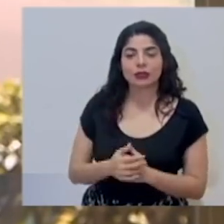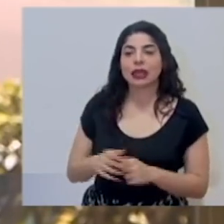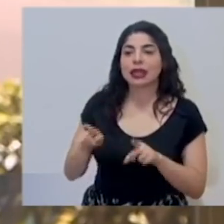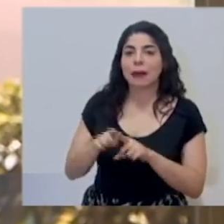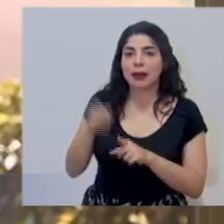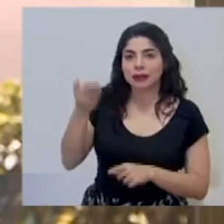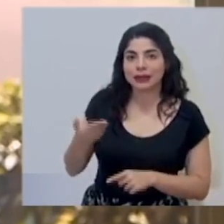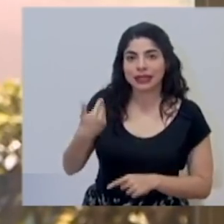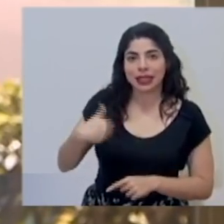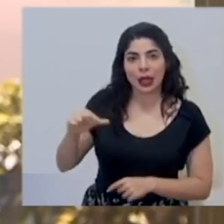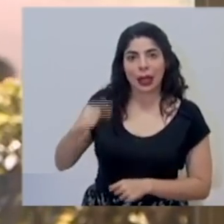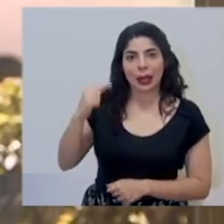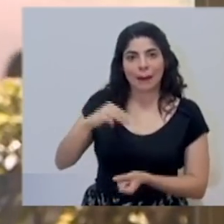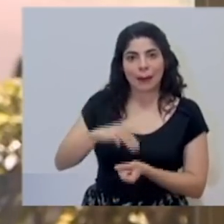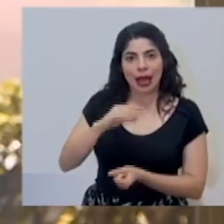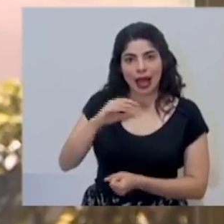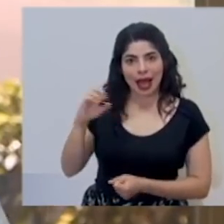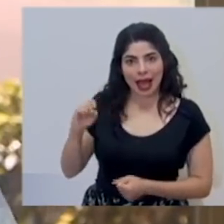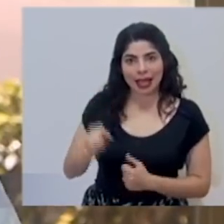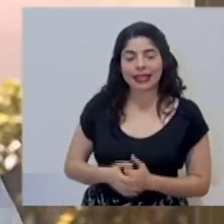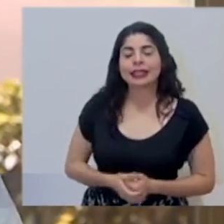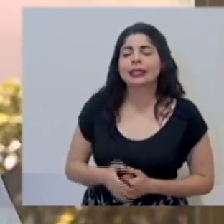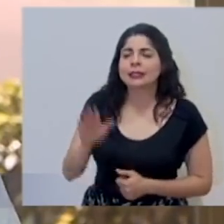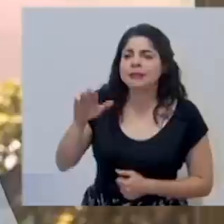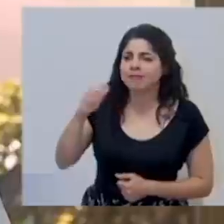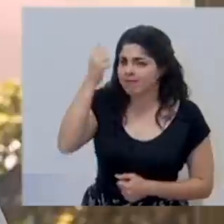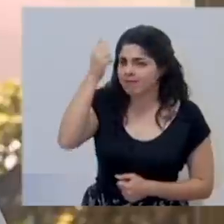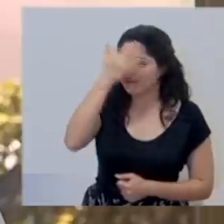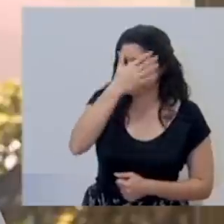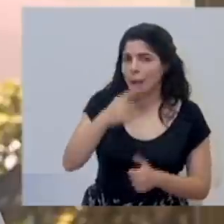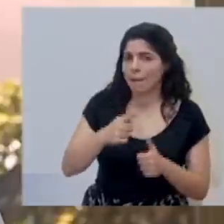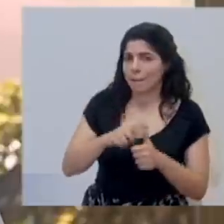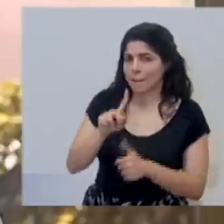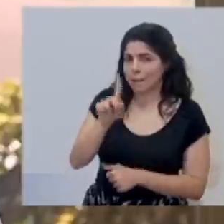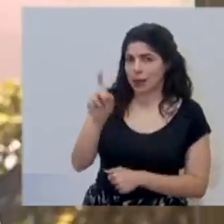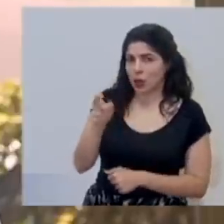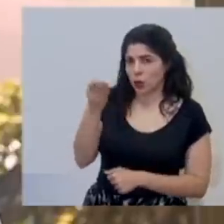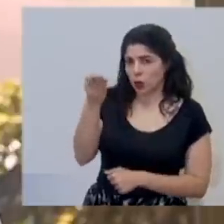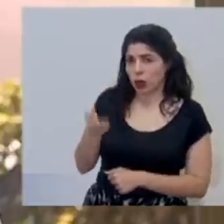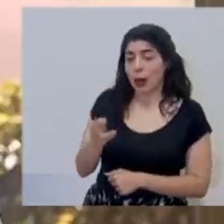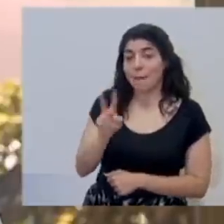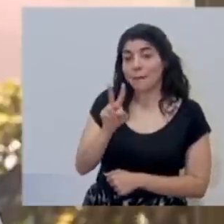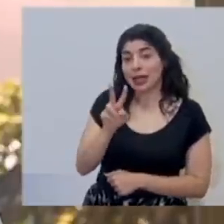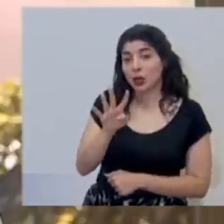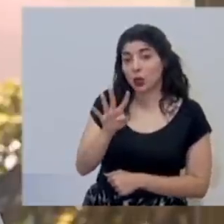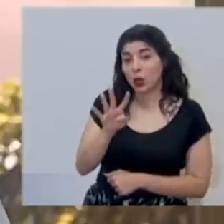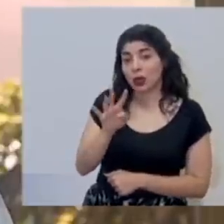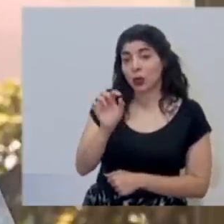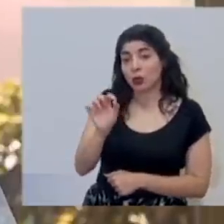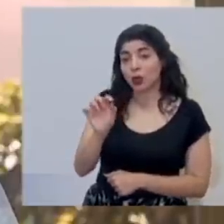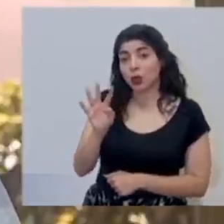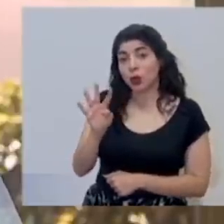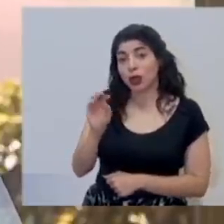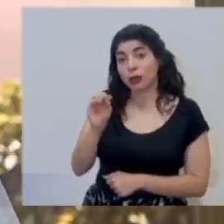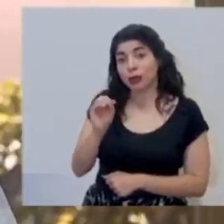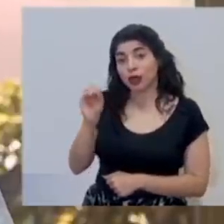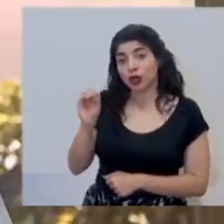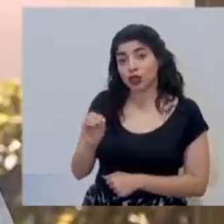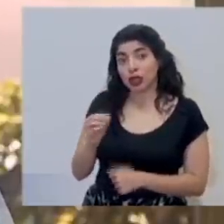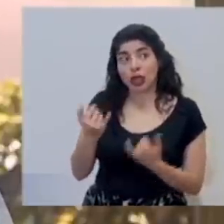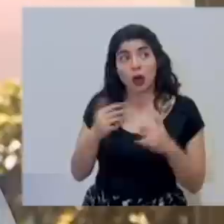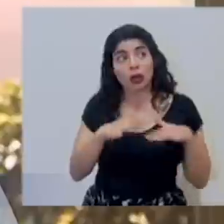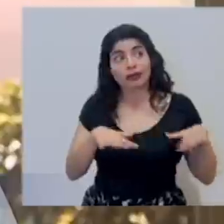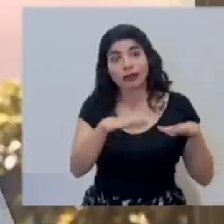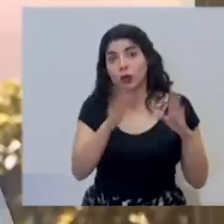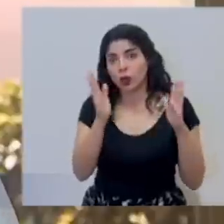también al señor gerente médico de la Caja. Don Carlos, mi primera pregunta para usted. Con un 24.4%